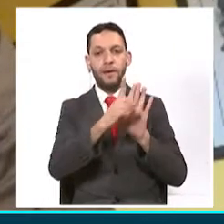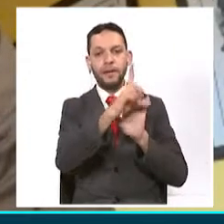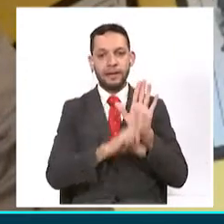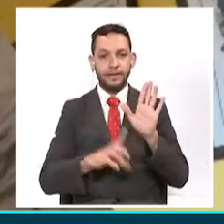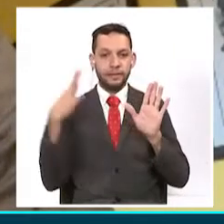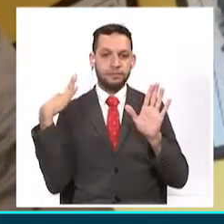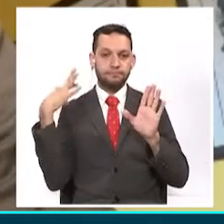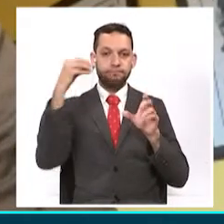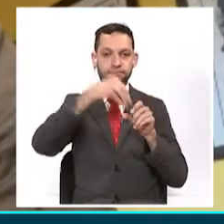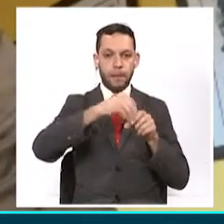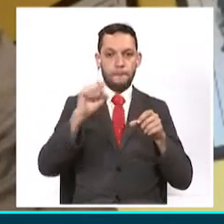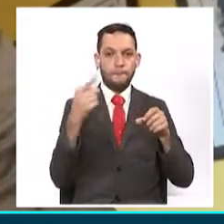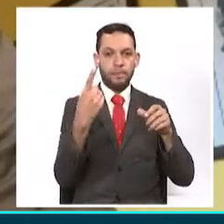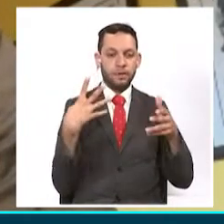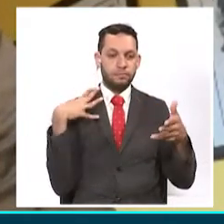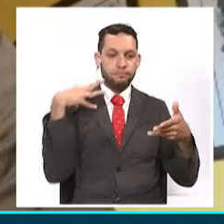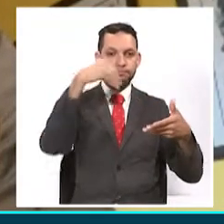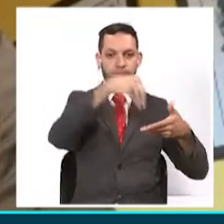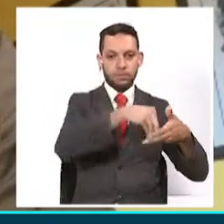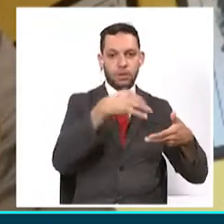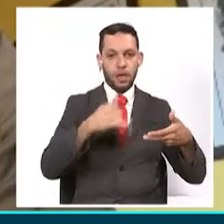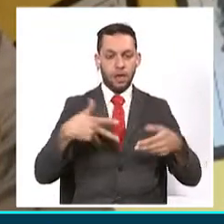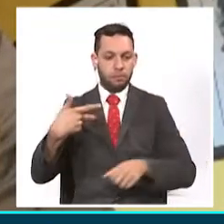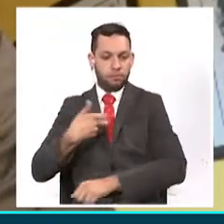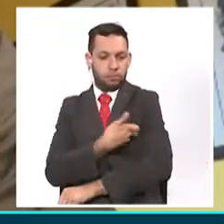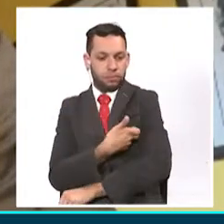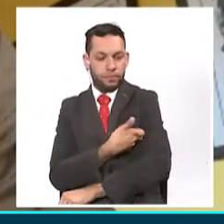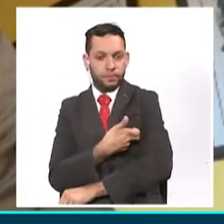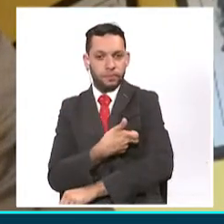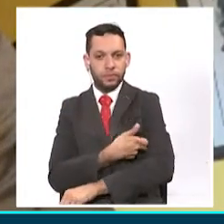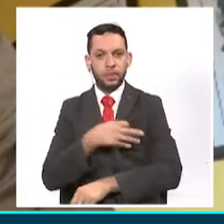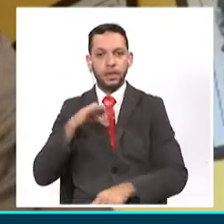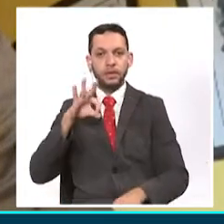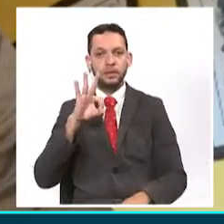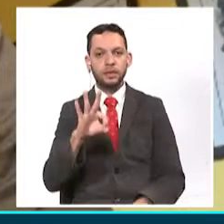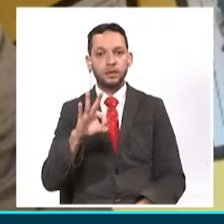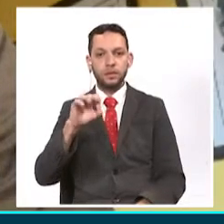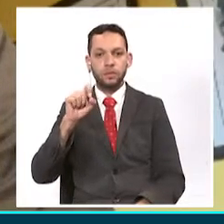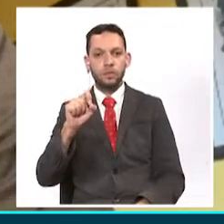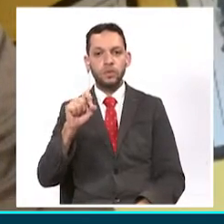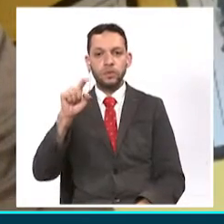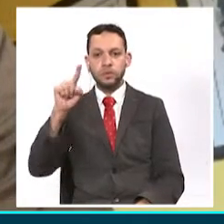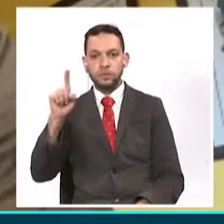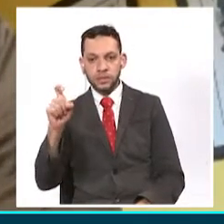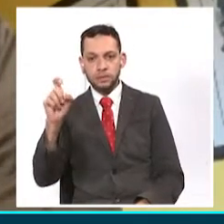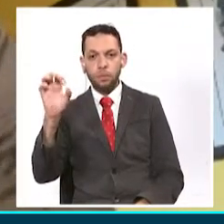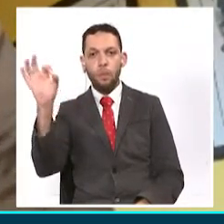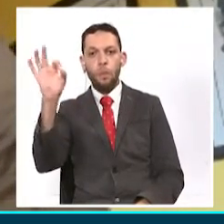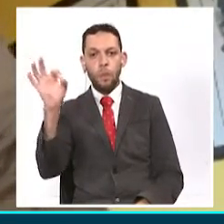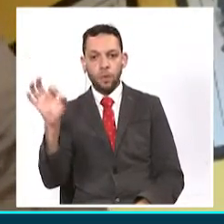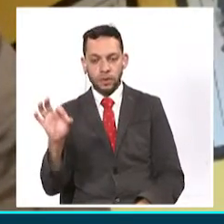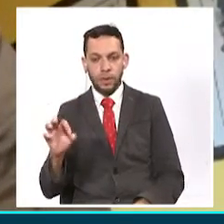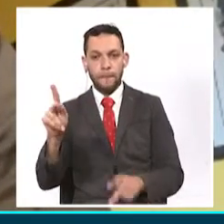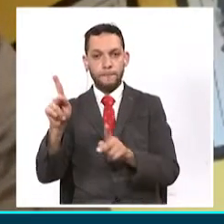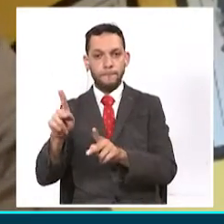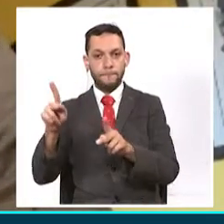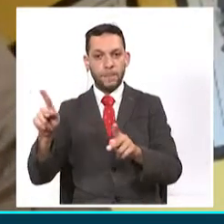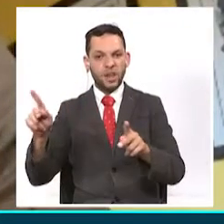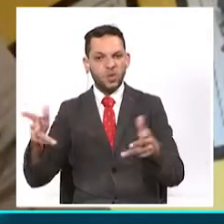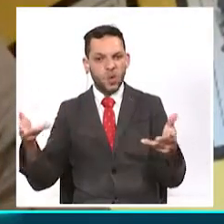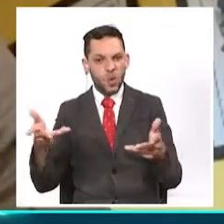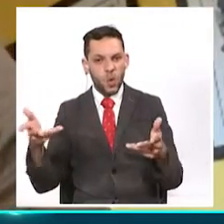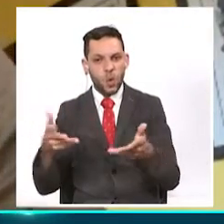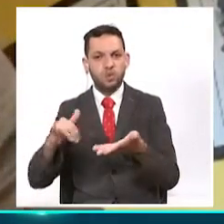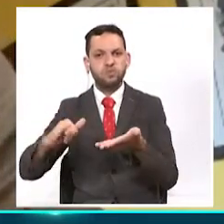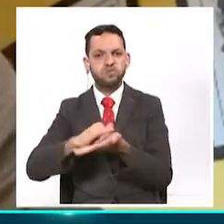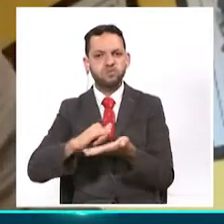privilegiado porque en ese momento apenas 3.6% de los residentes en la Gran Manzana, en Nueva